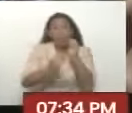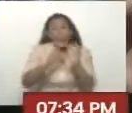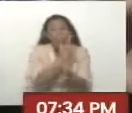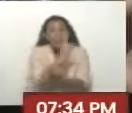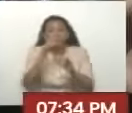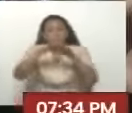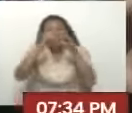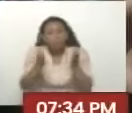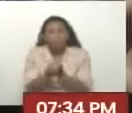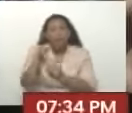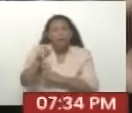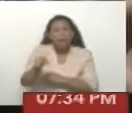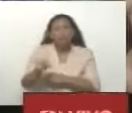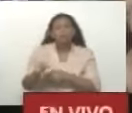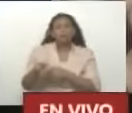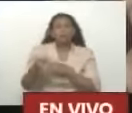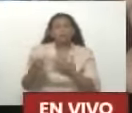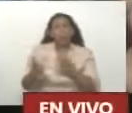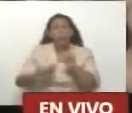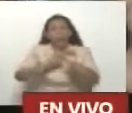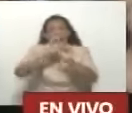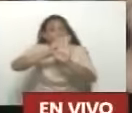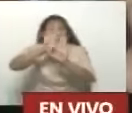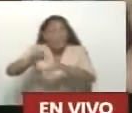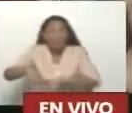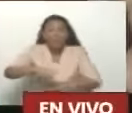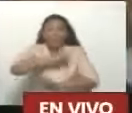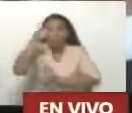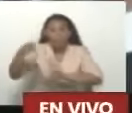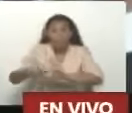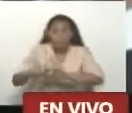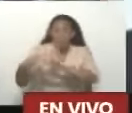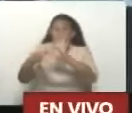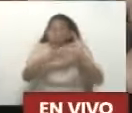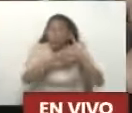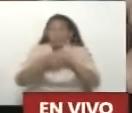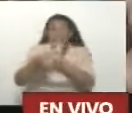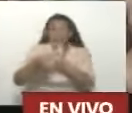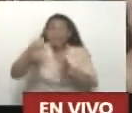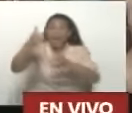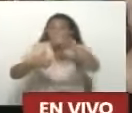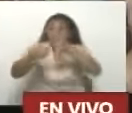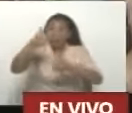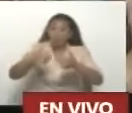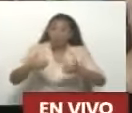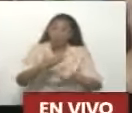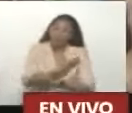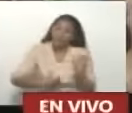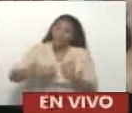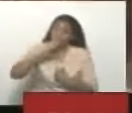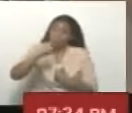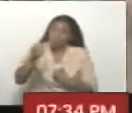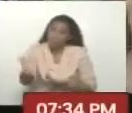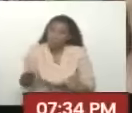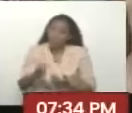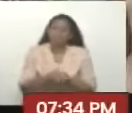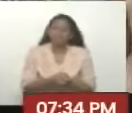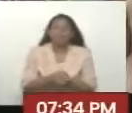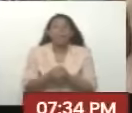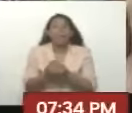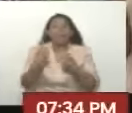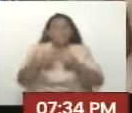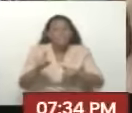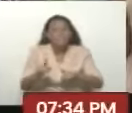Que apoyan Unitariamente La candidatura Pero hay